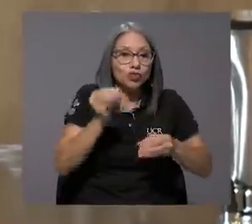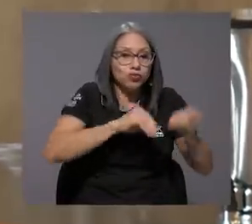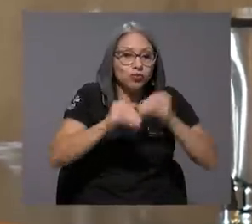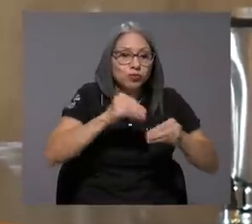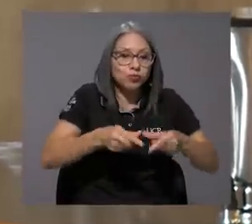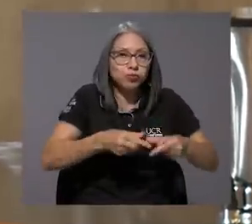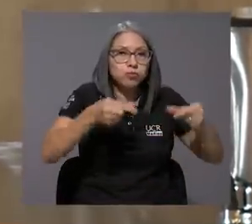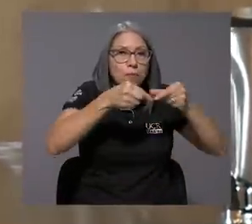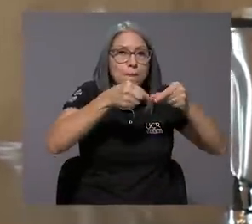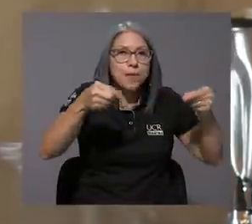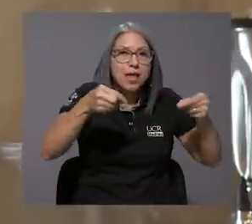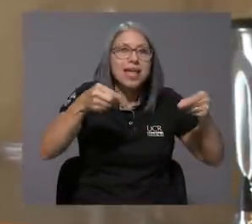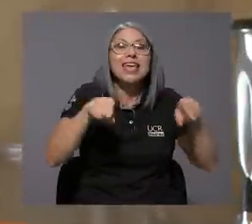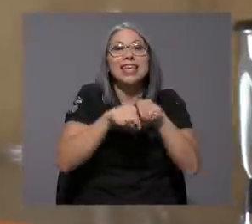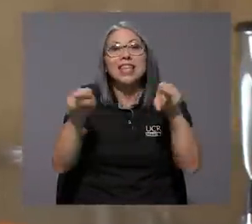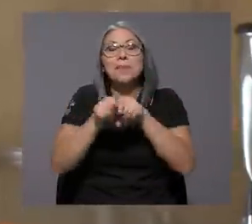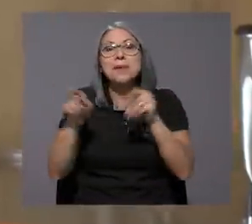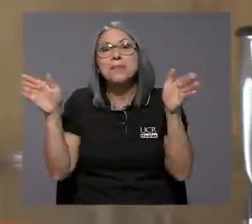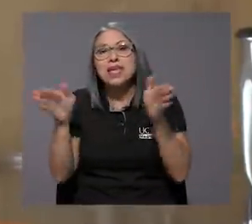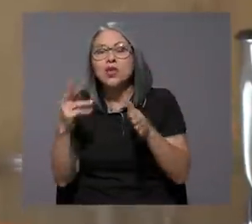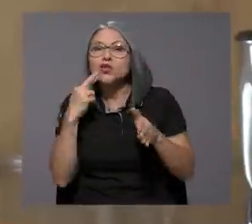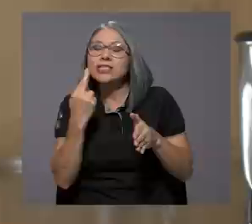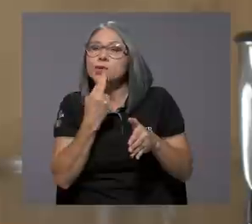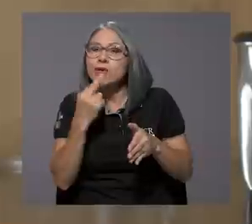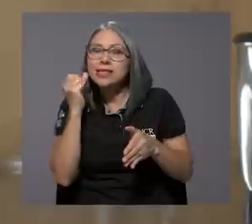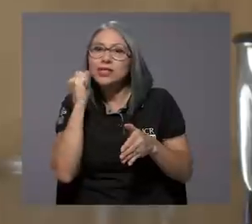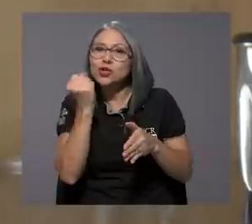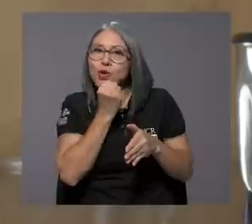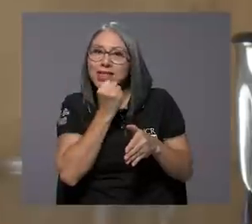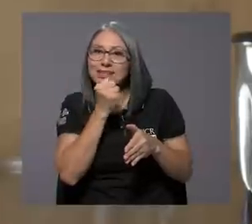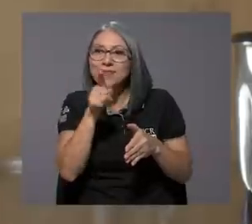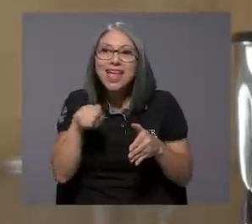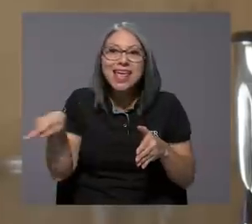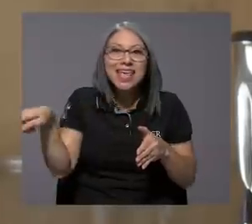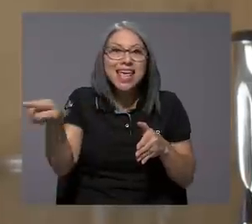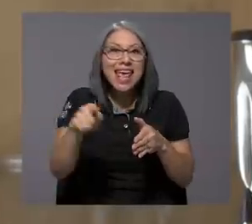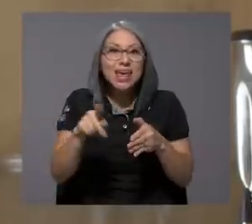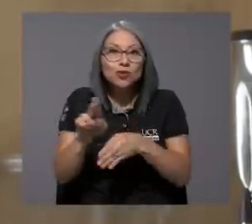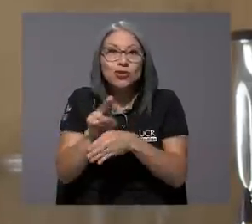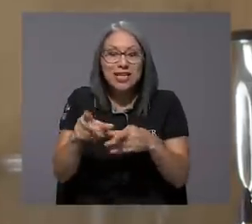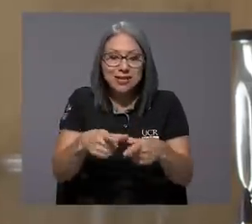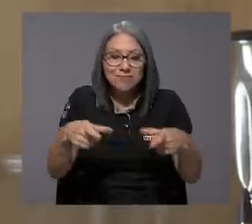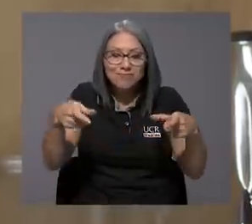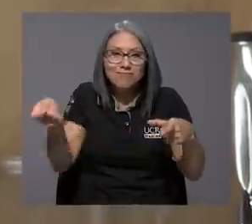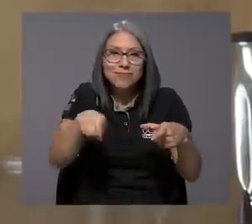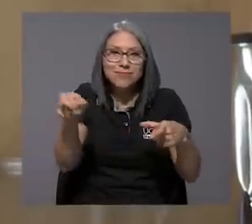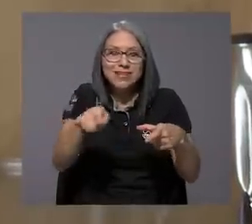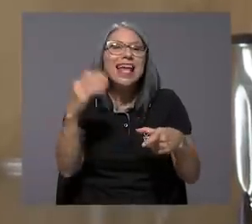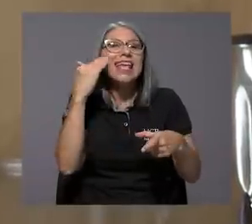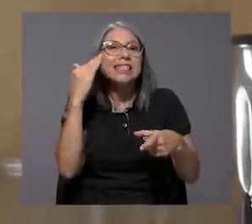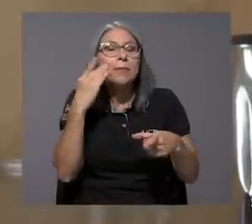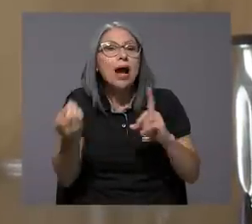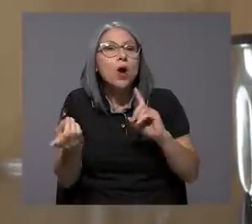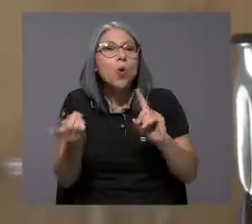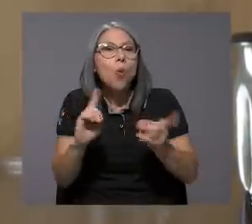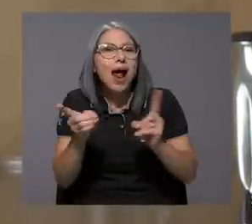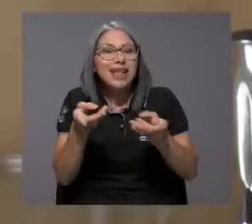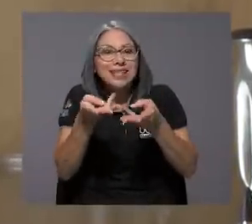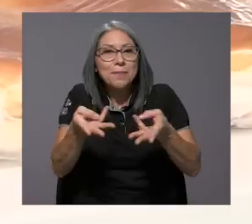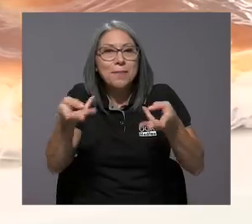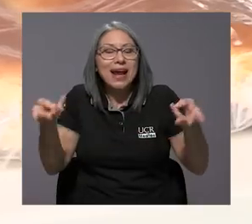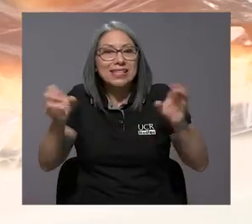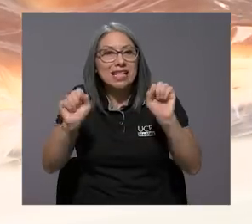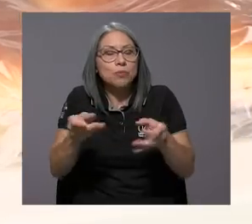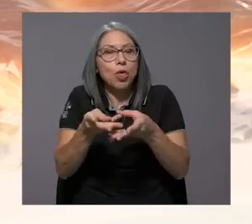y los empacan, y también pequeños restaurantes, sodas, que puedan conocer cuáles son esos